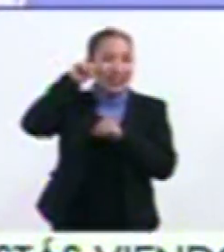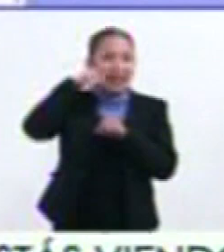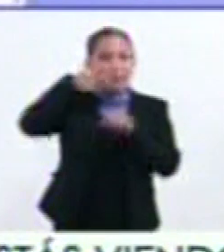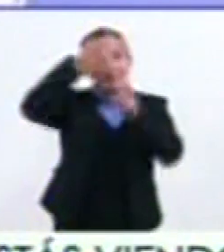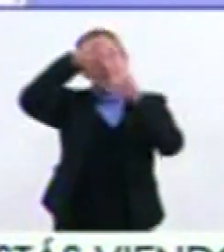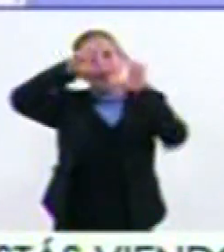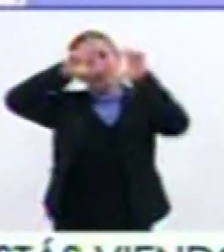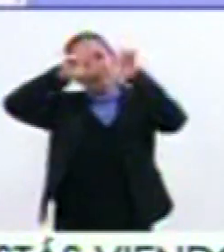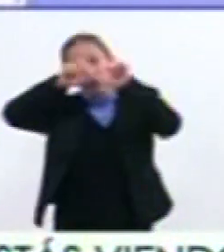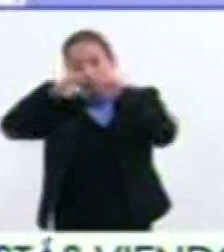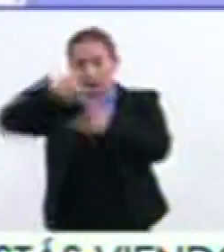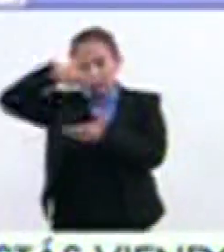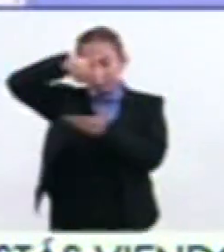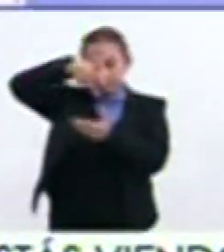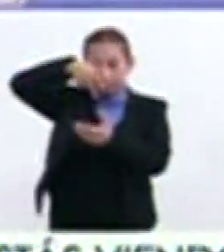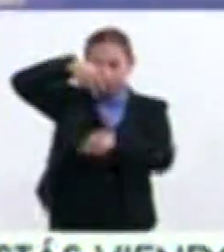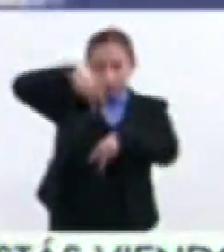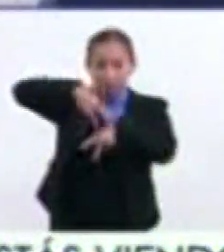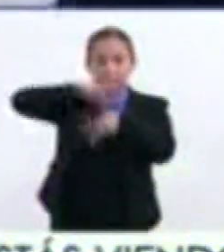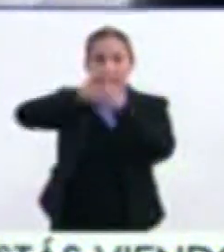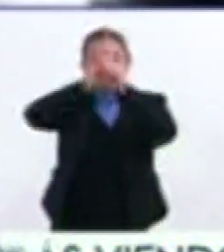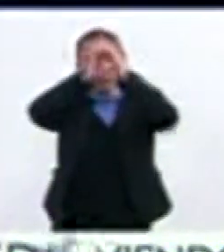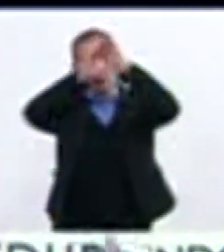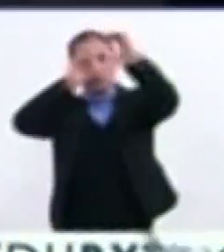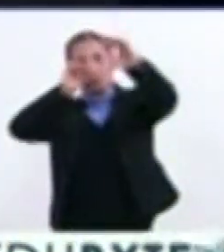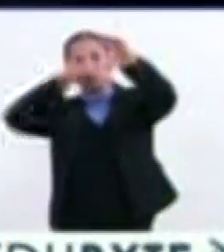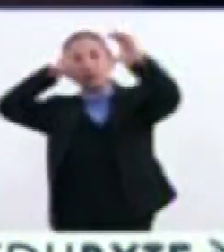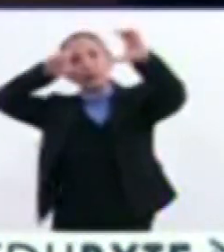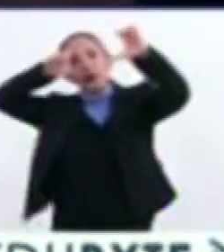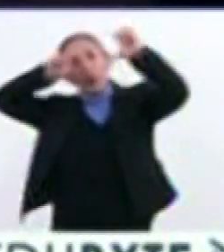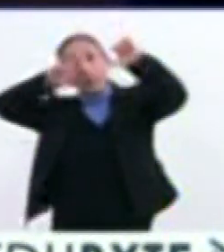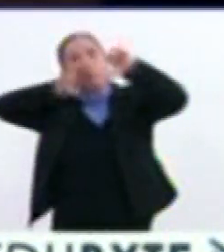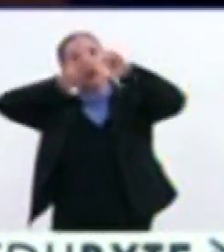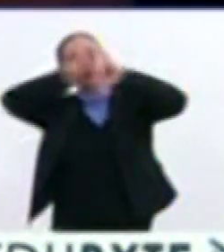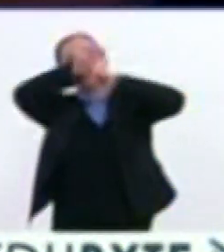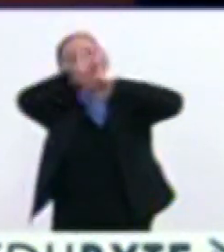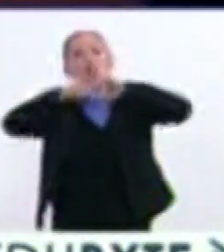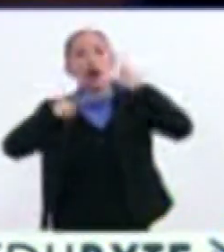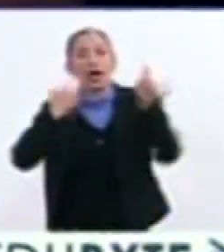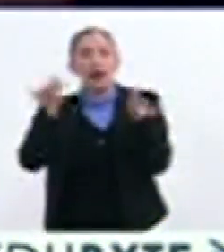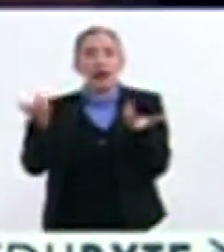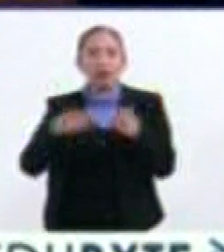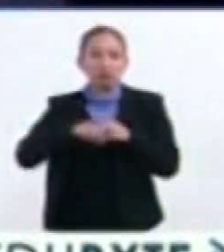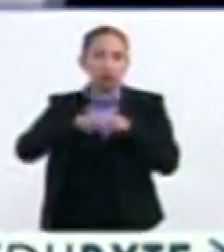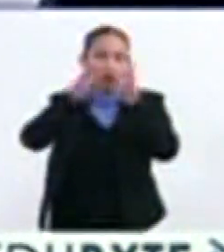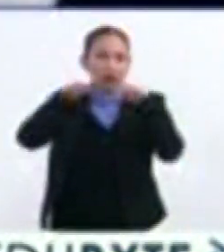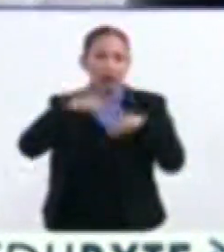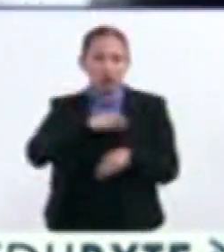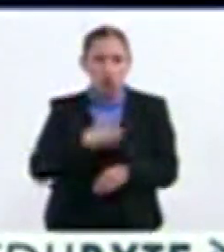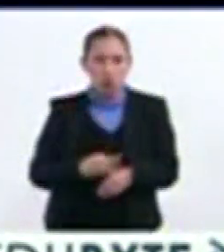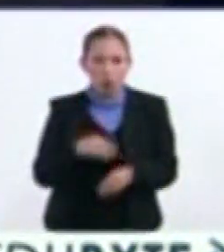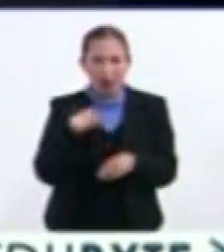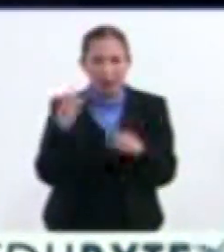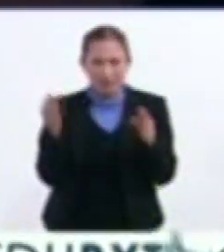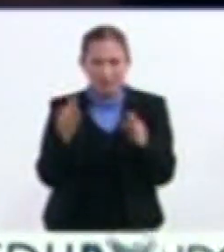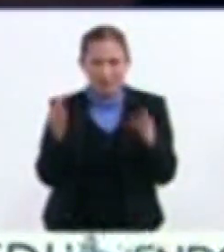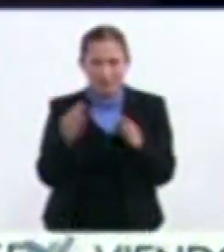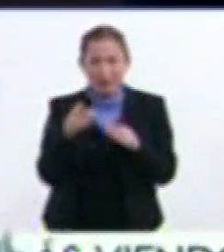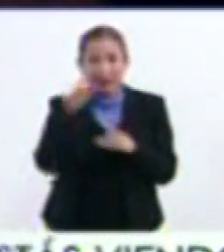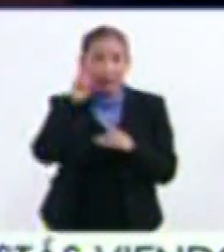cámara Montada sobre un telescopio Que pudimos tomar allá en el nevado de Toluca Son los diferentes momentos del